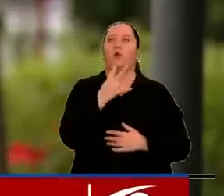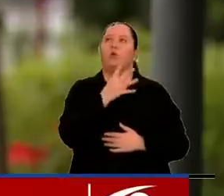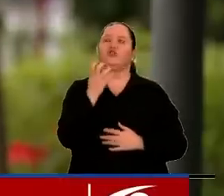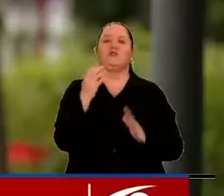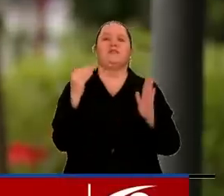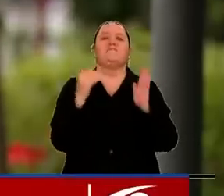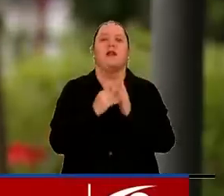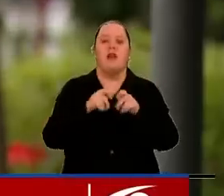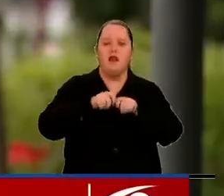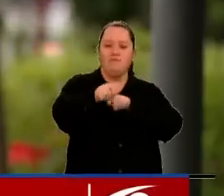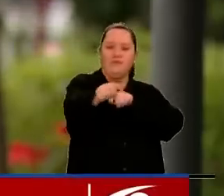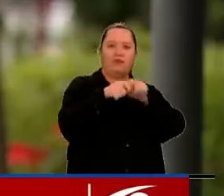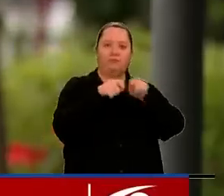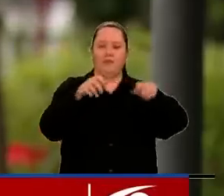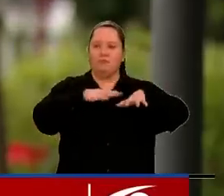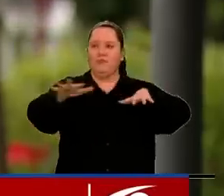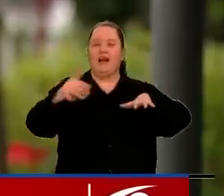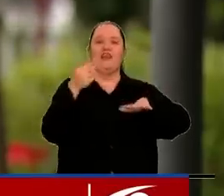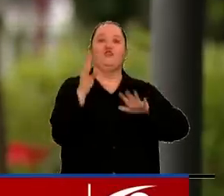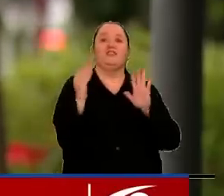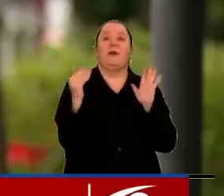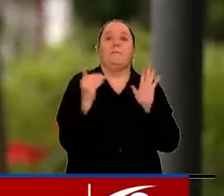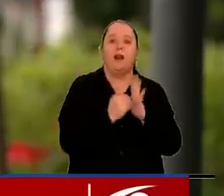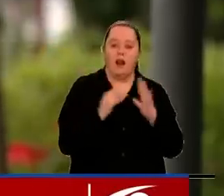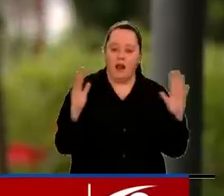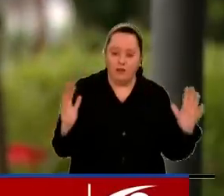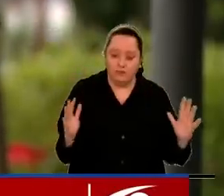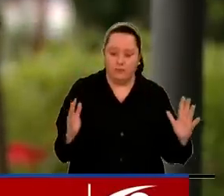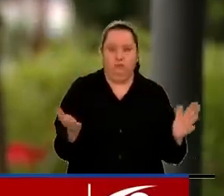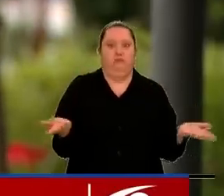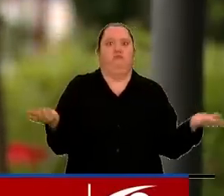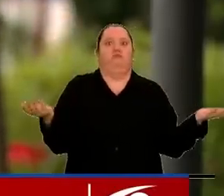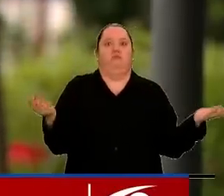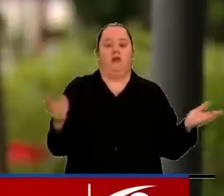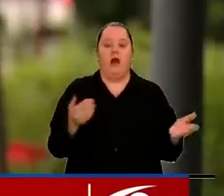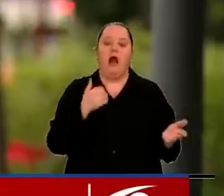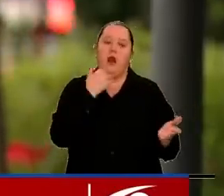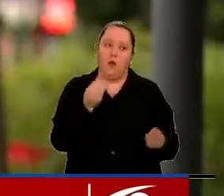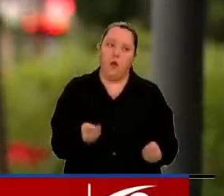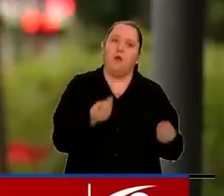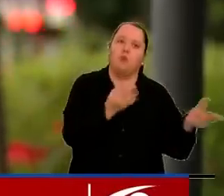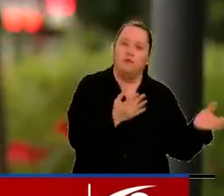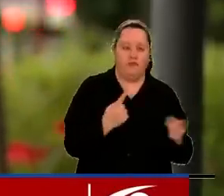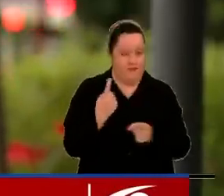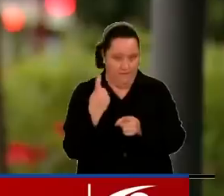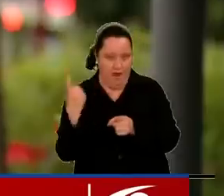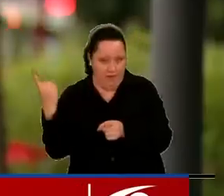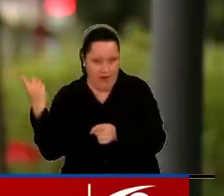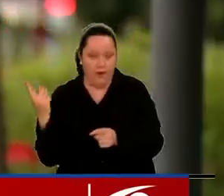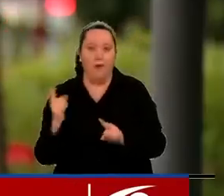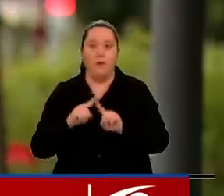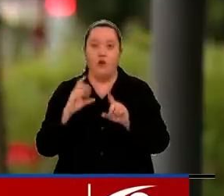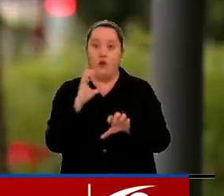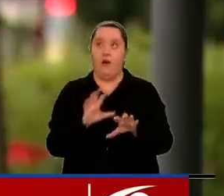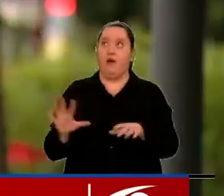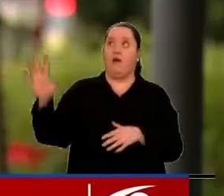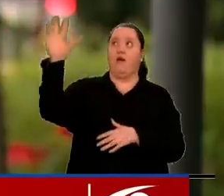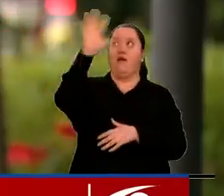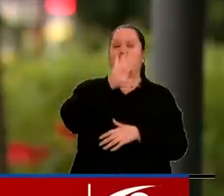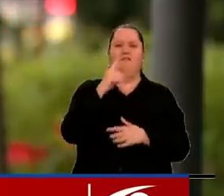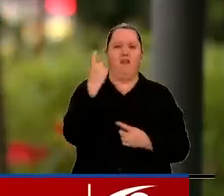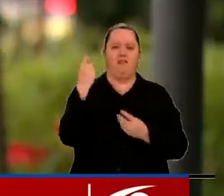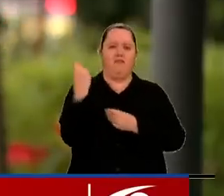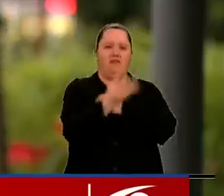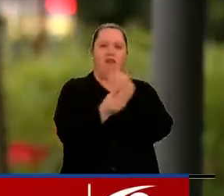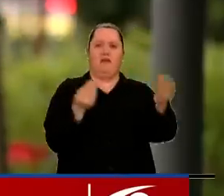hectáreas y 14 mil hectáreas y resulta es algo, no es suficiente. Y en todo el país hay un déficit